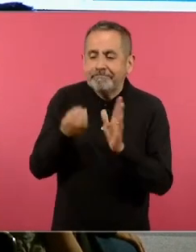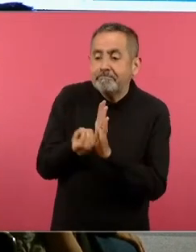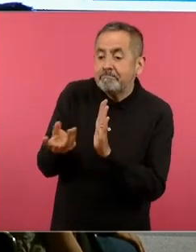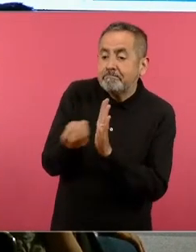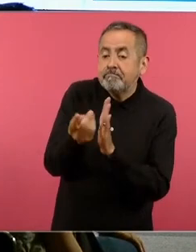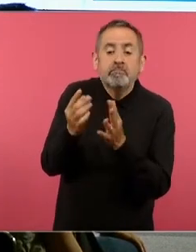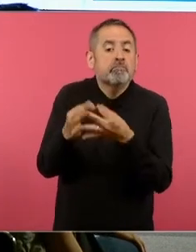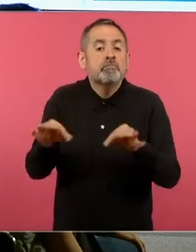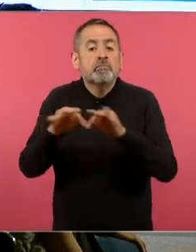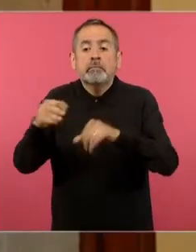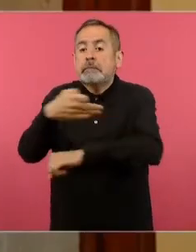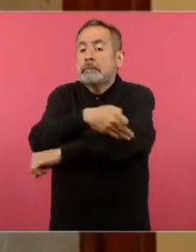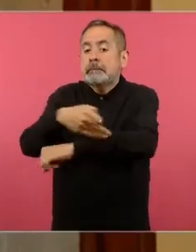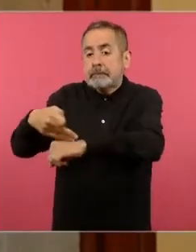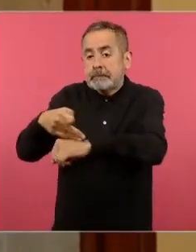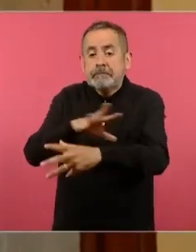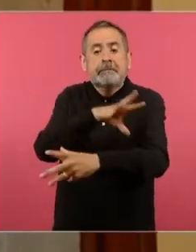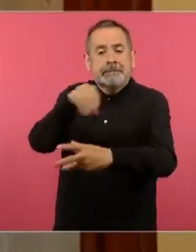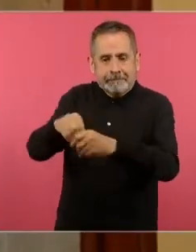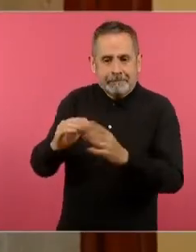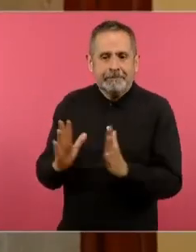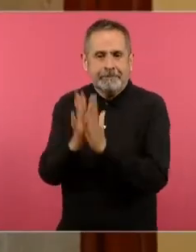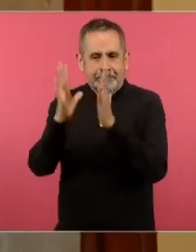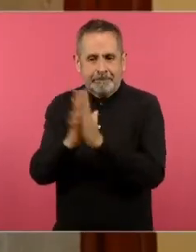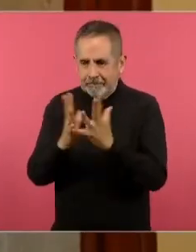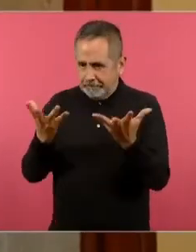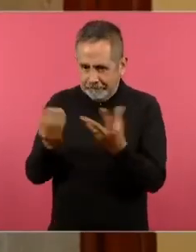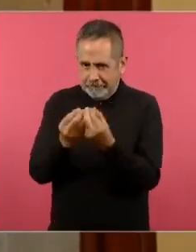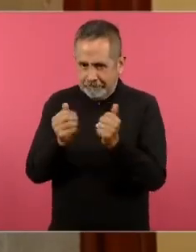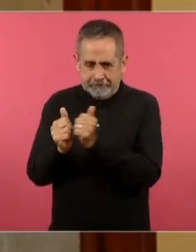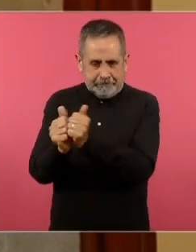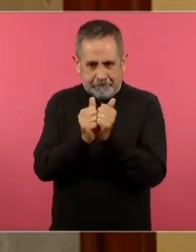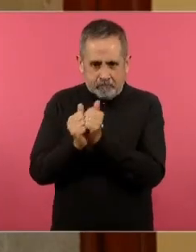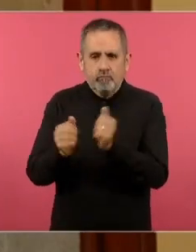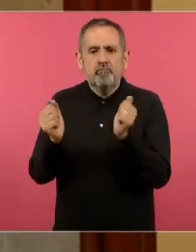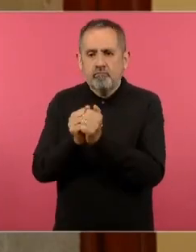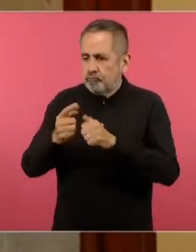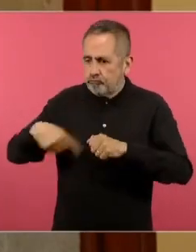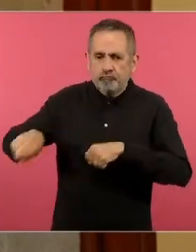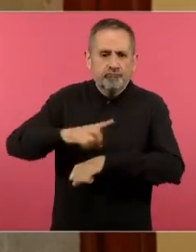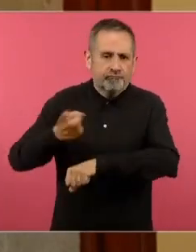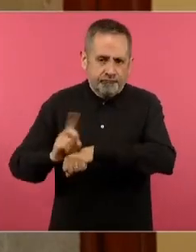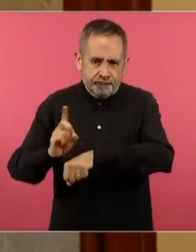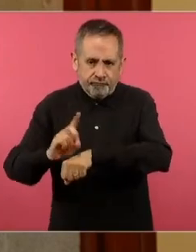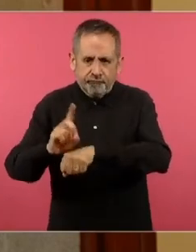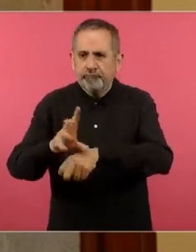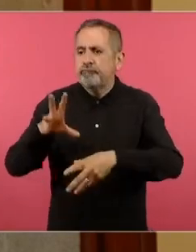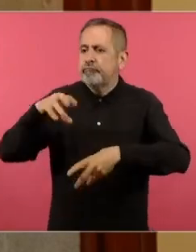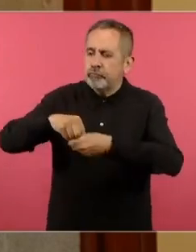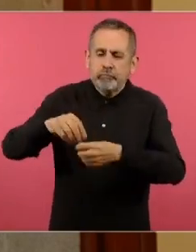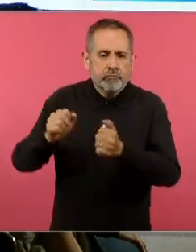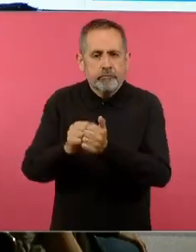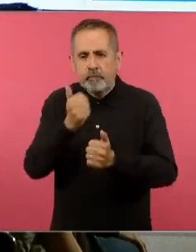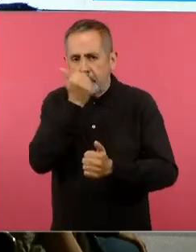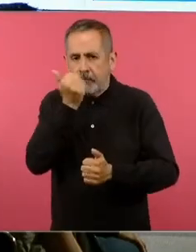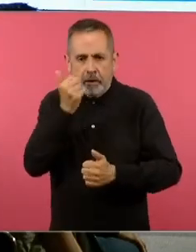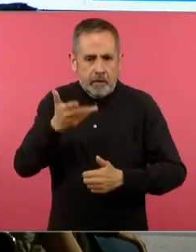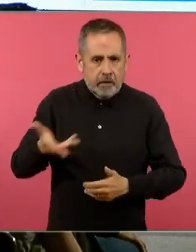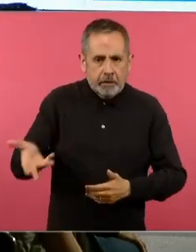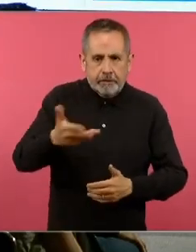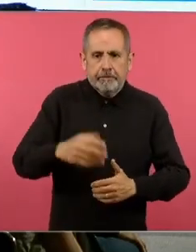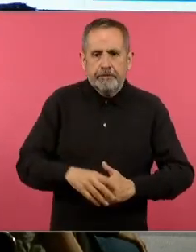que las familias se involucren en el trabajo que se realiza diariamente con las y los alumnos.